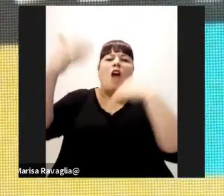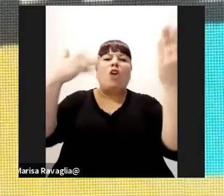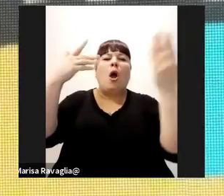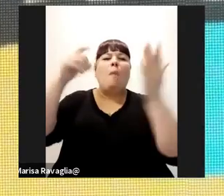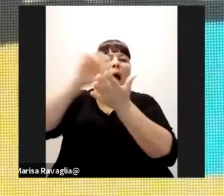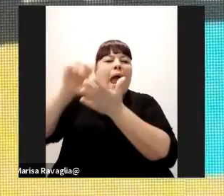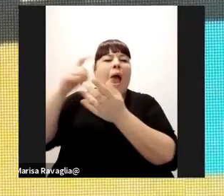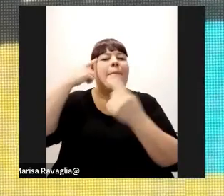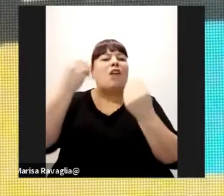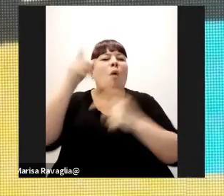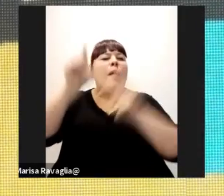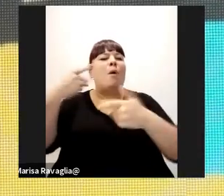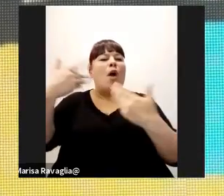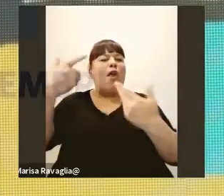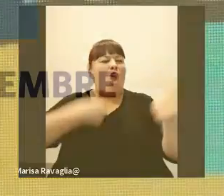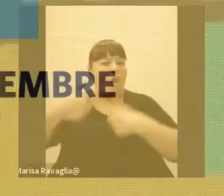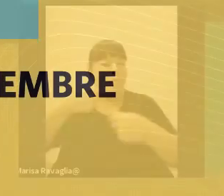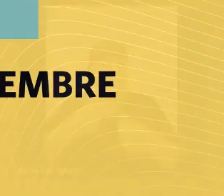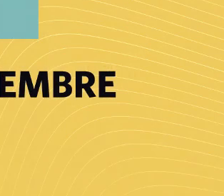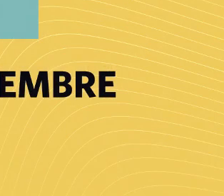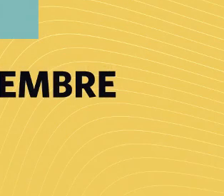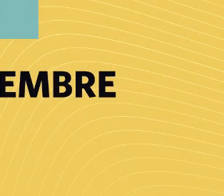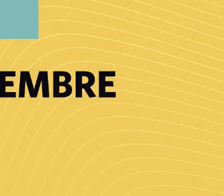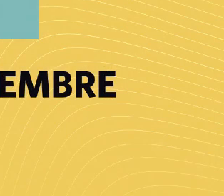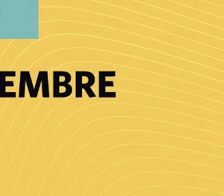consumidor esa es la clave